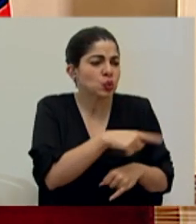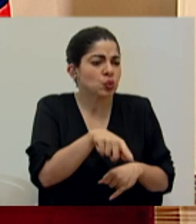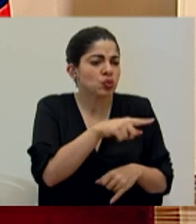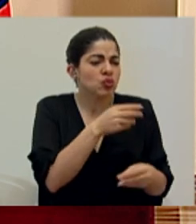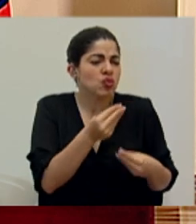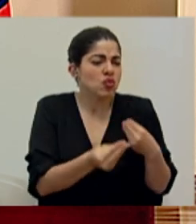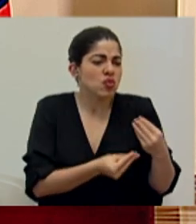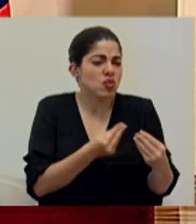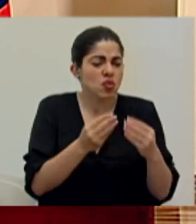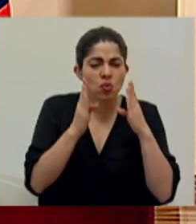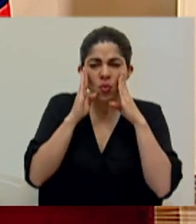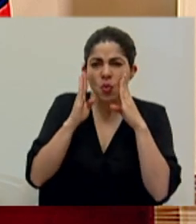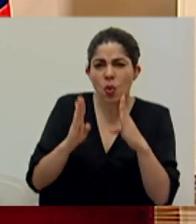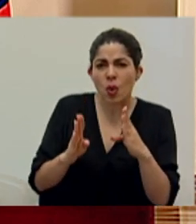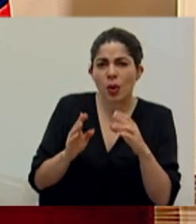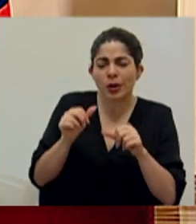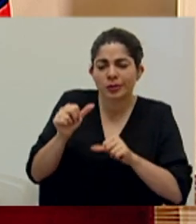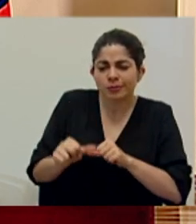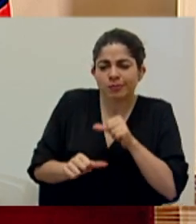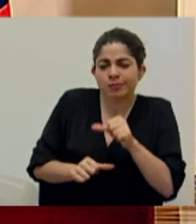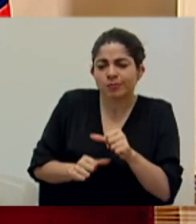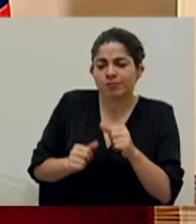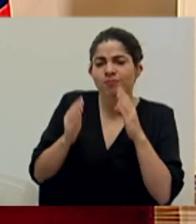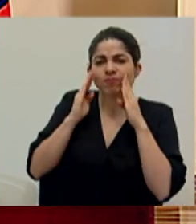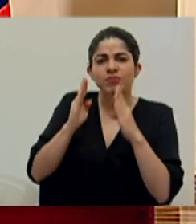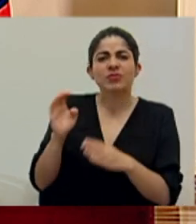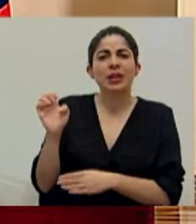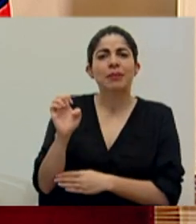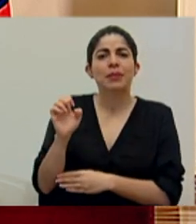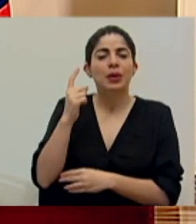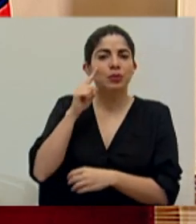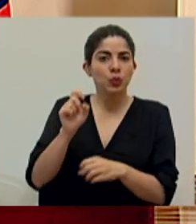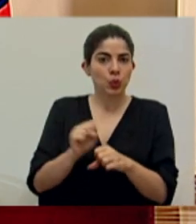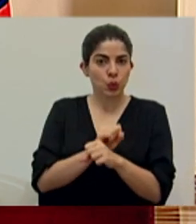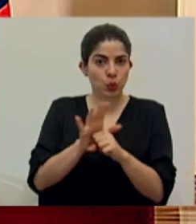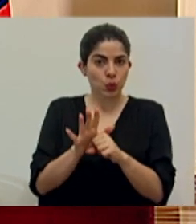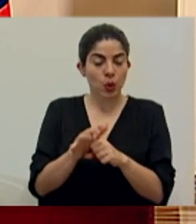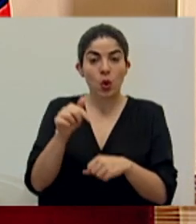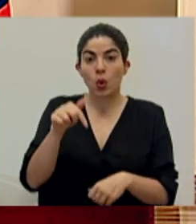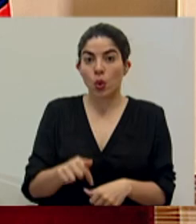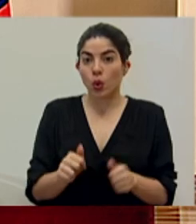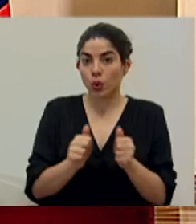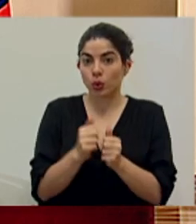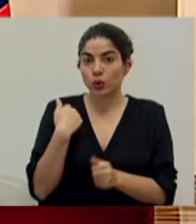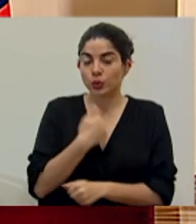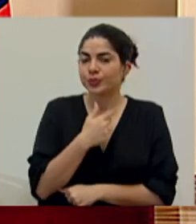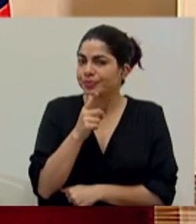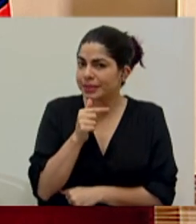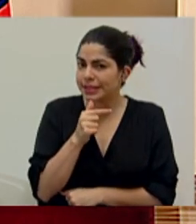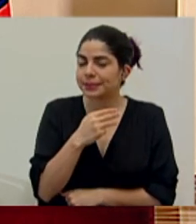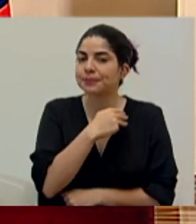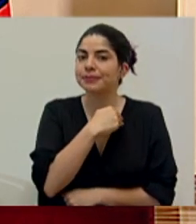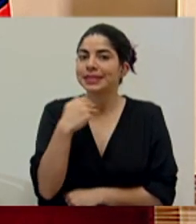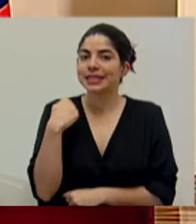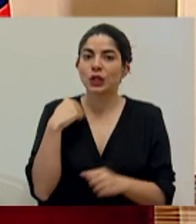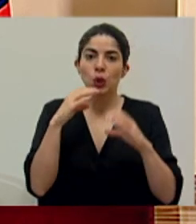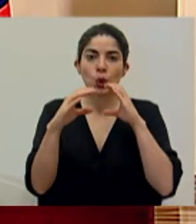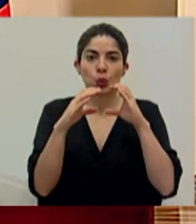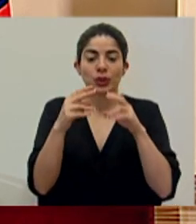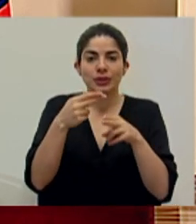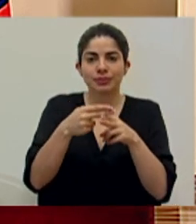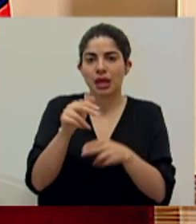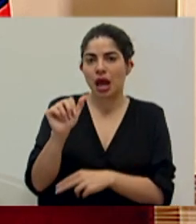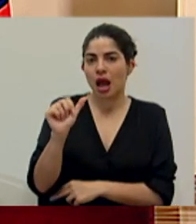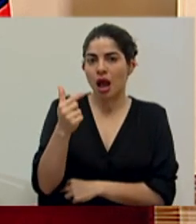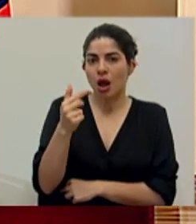los esfuerzos conjuntos para enfrentar la emergencia por la COVID-19. Nos acompaña hoy el señor ministro de Comunicación, don Agustín